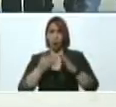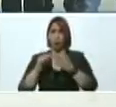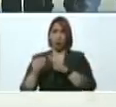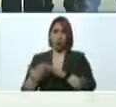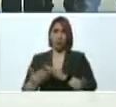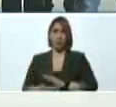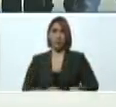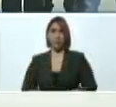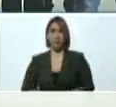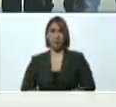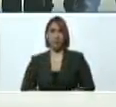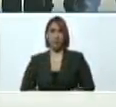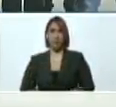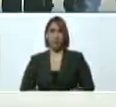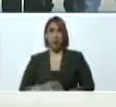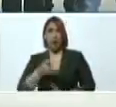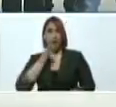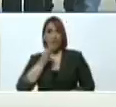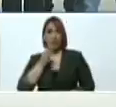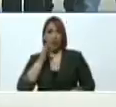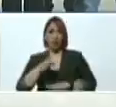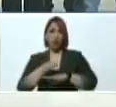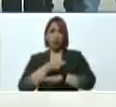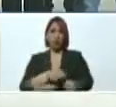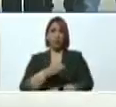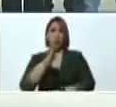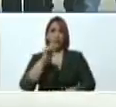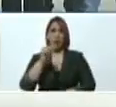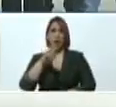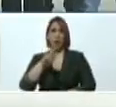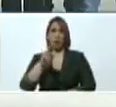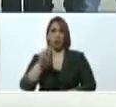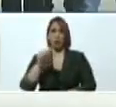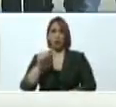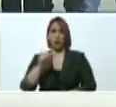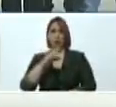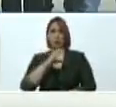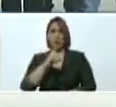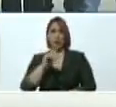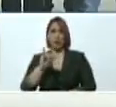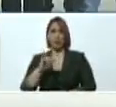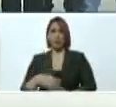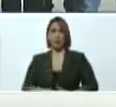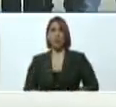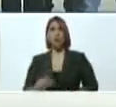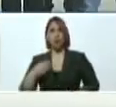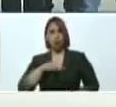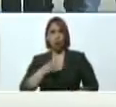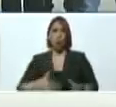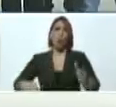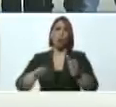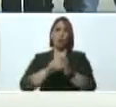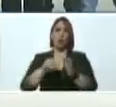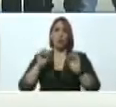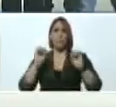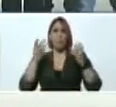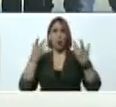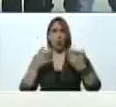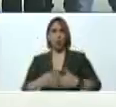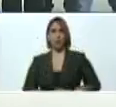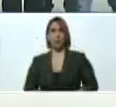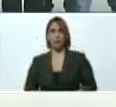del cafetal del municipio Baruta el CDI Chuao lo volvimos a lograr